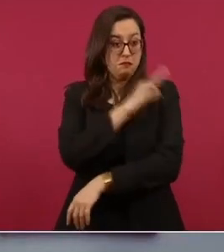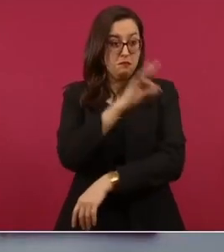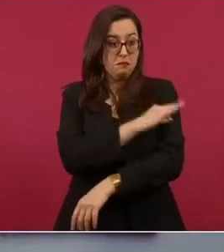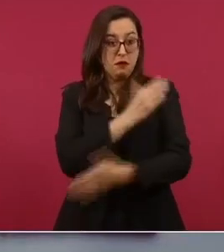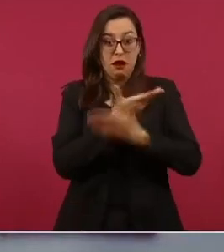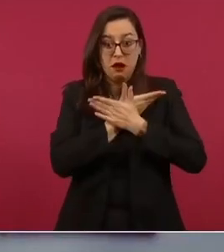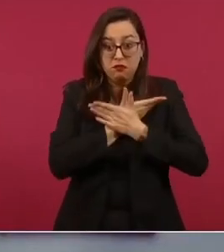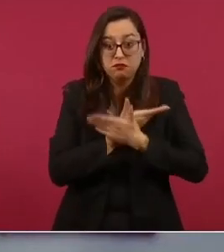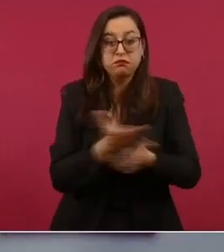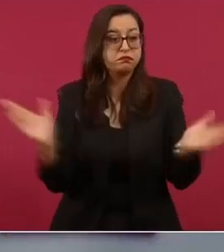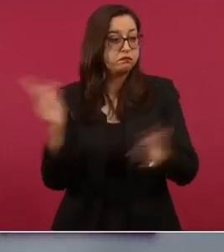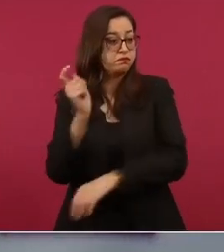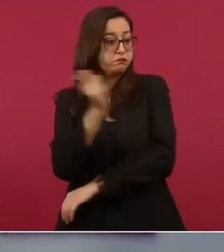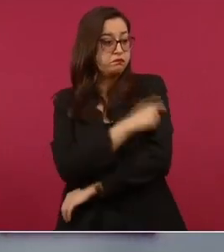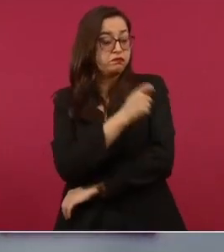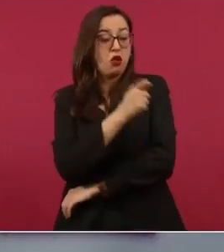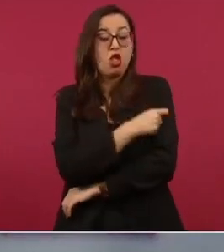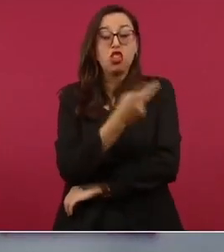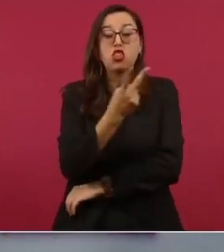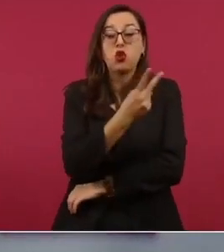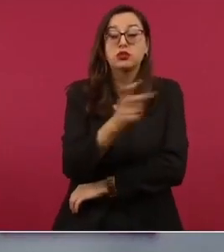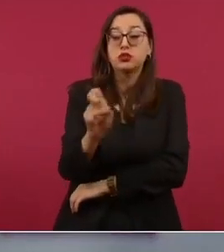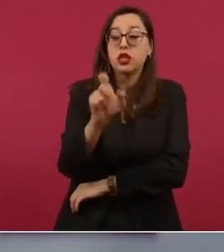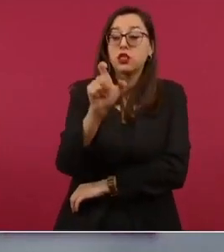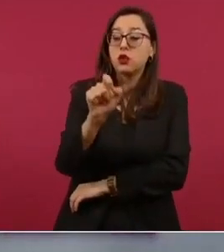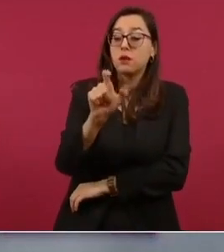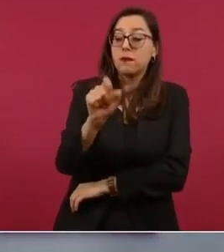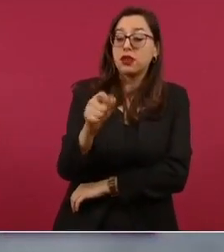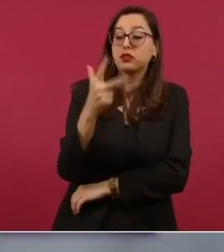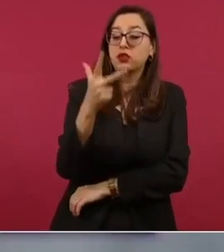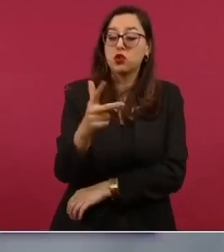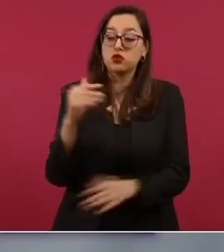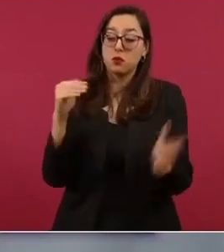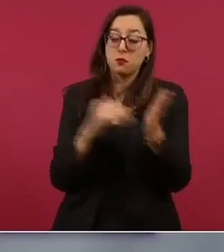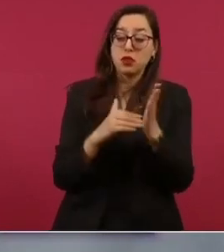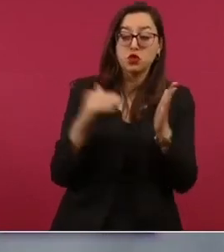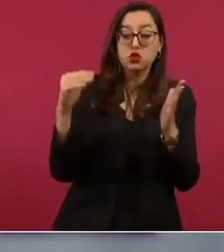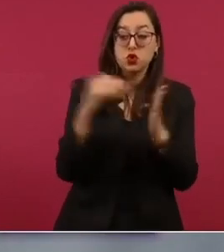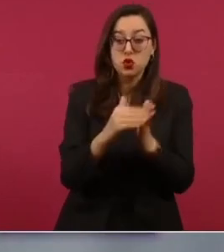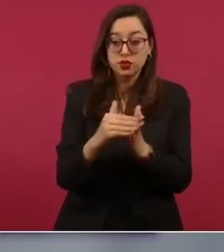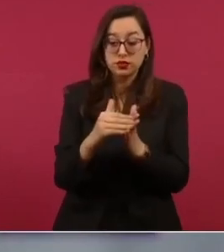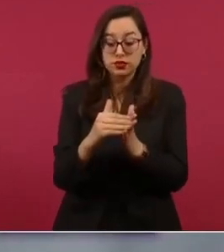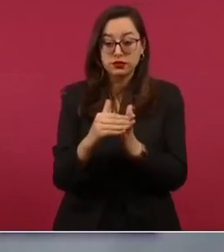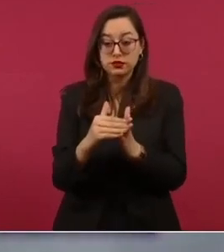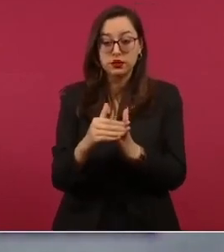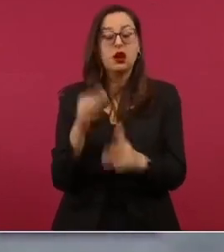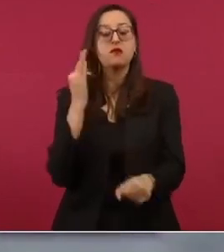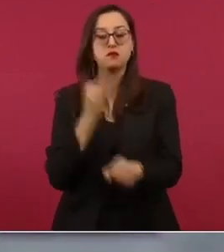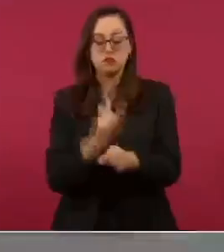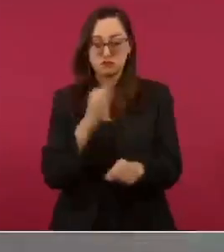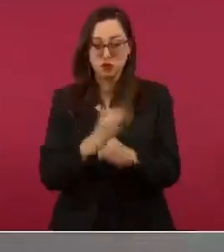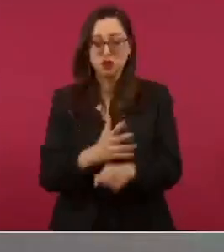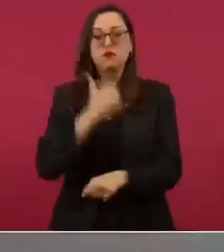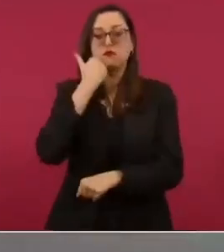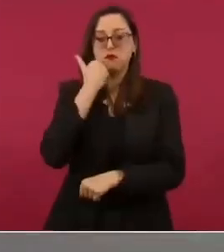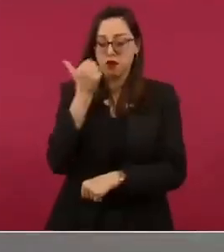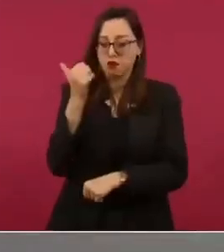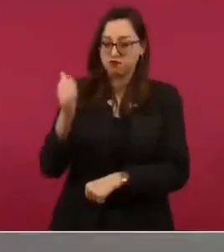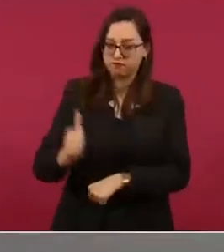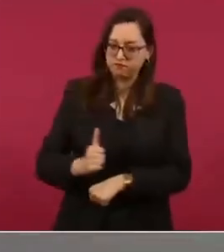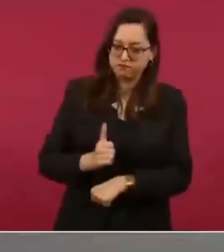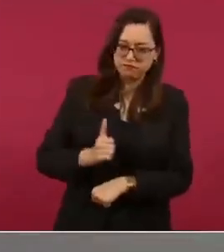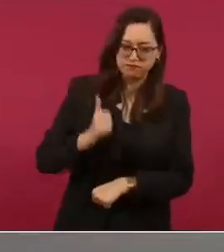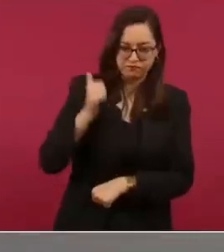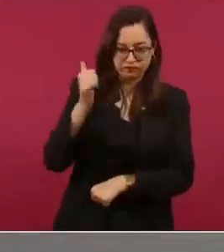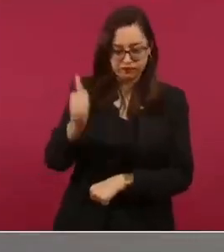de vacunas aprovecho para expresar nuestro eterno